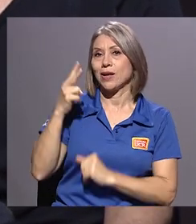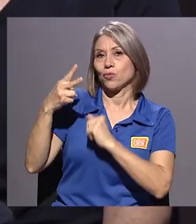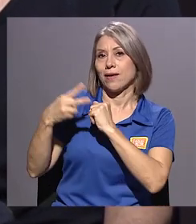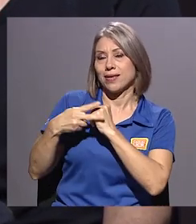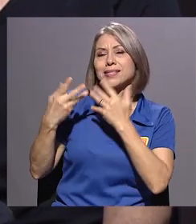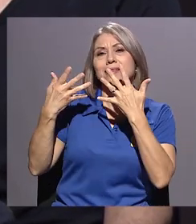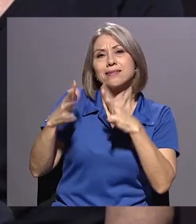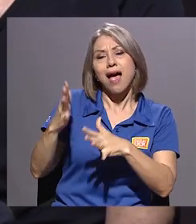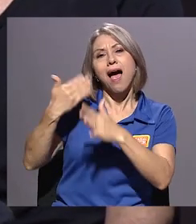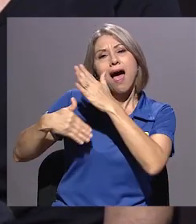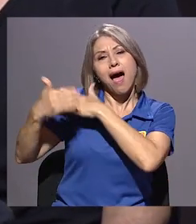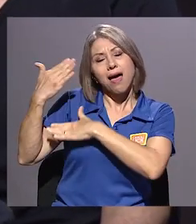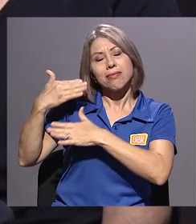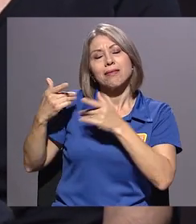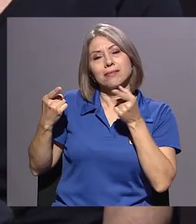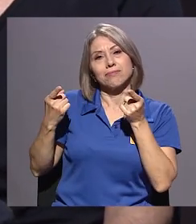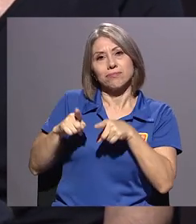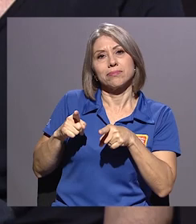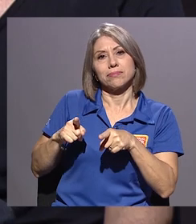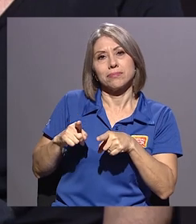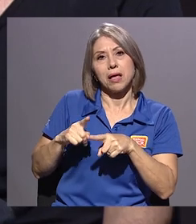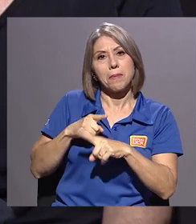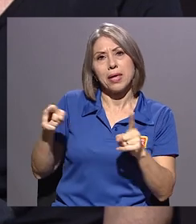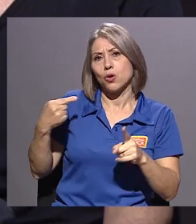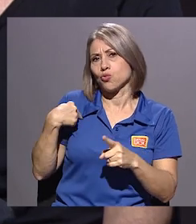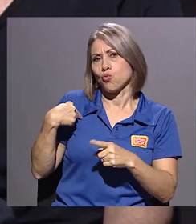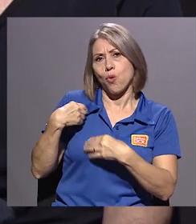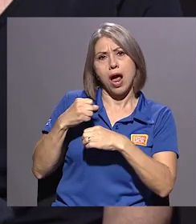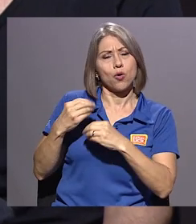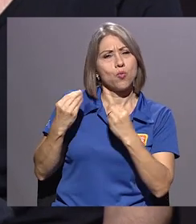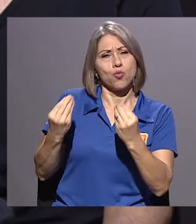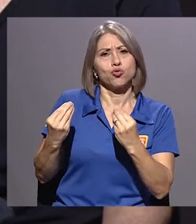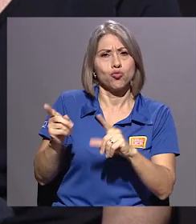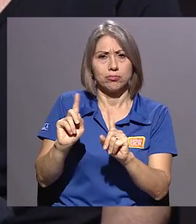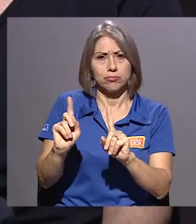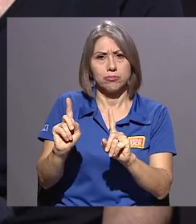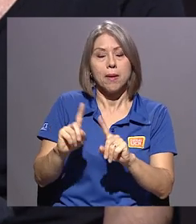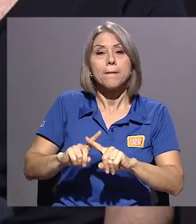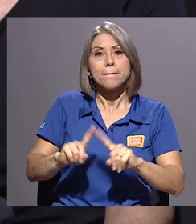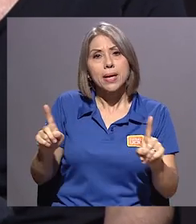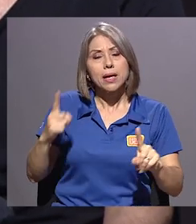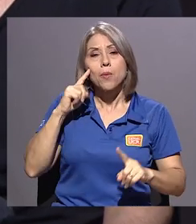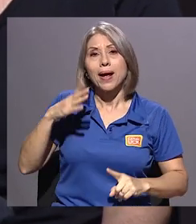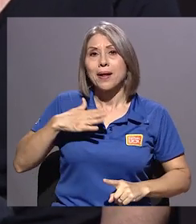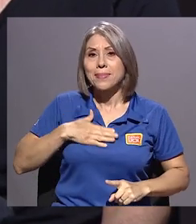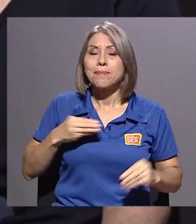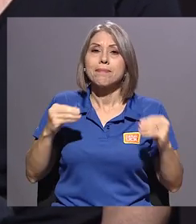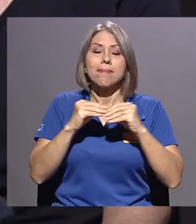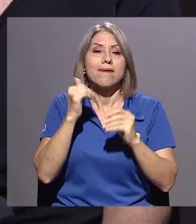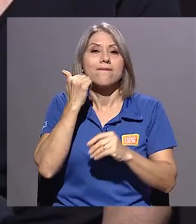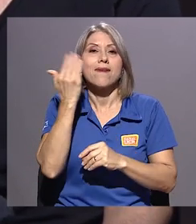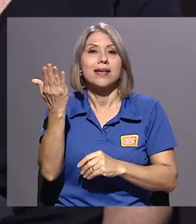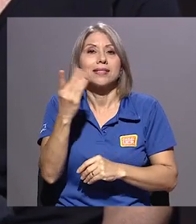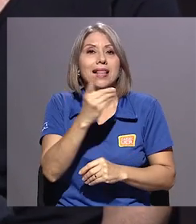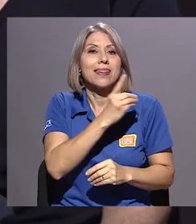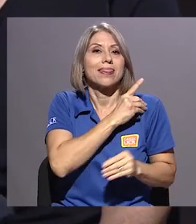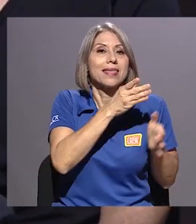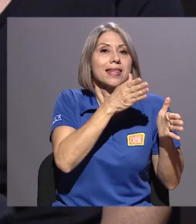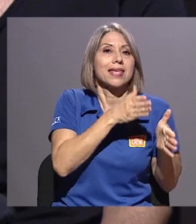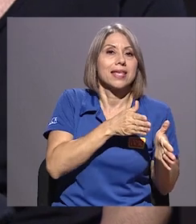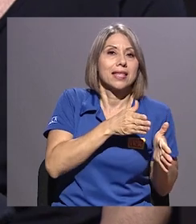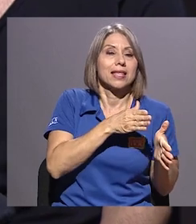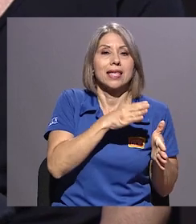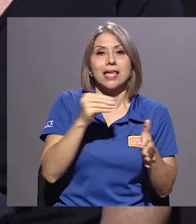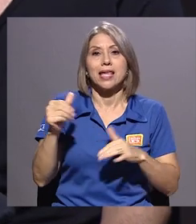algún otro espectáculo. algo que no hago mucho, pero para mí se me hace más fácil dirigir y actuar. No